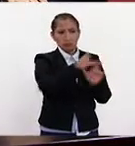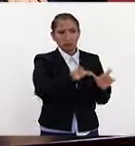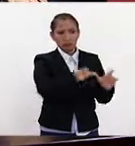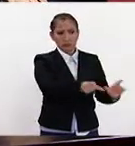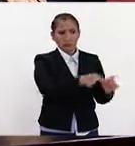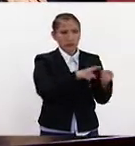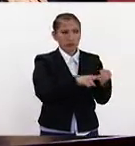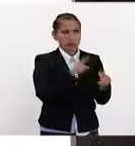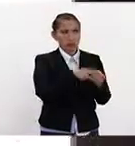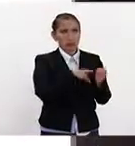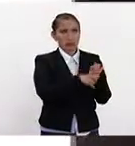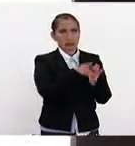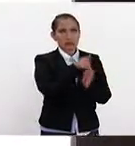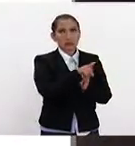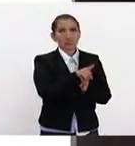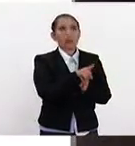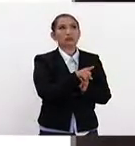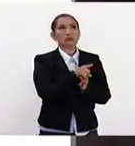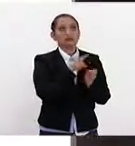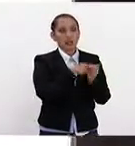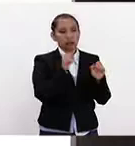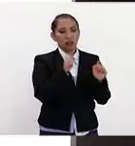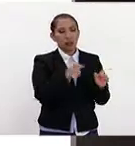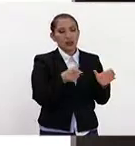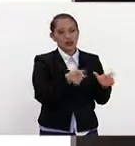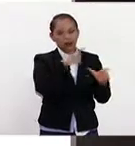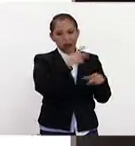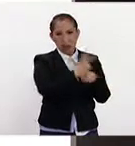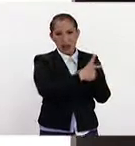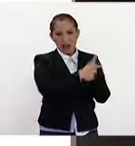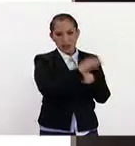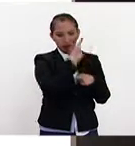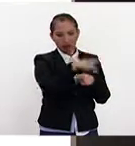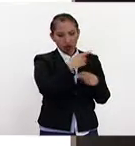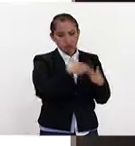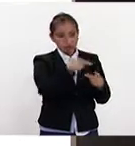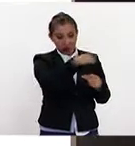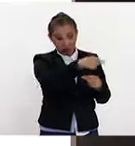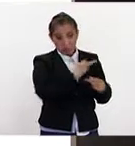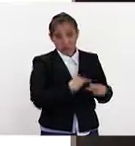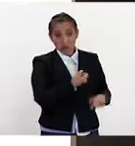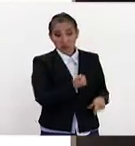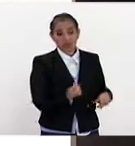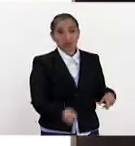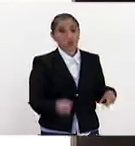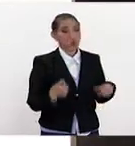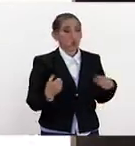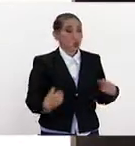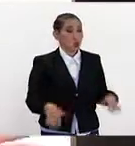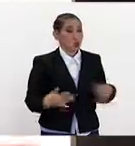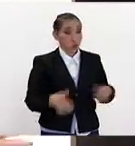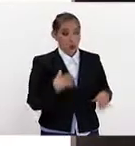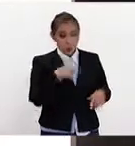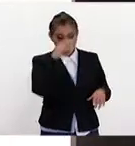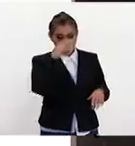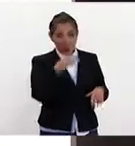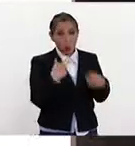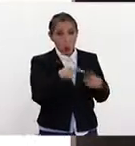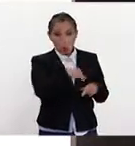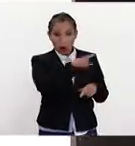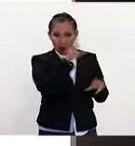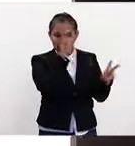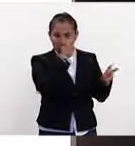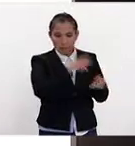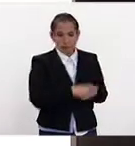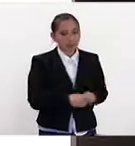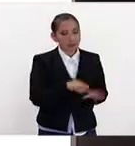Defensa, en el Departamento de Seguridad Interior, tiene gente que está capacitada en esos